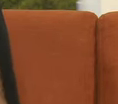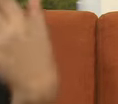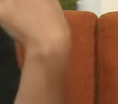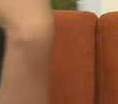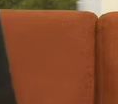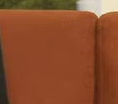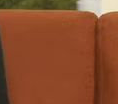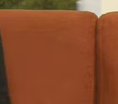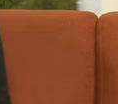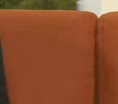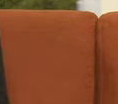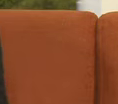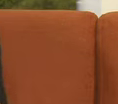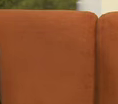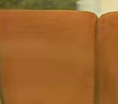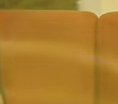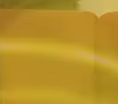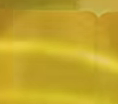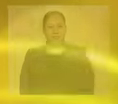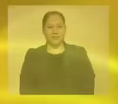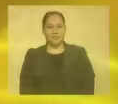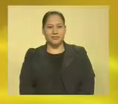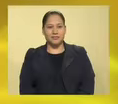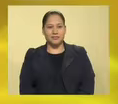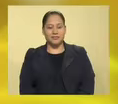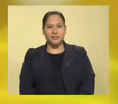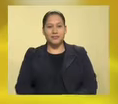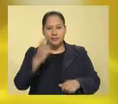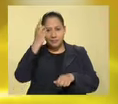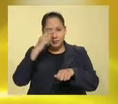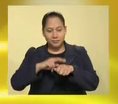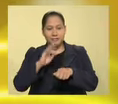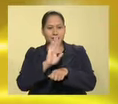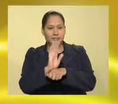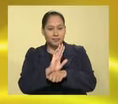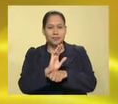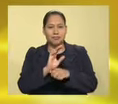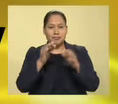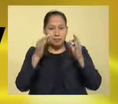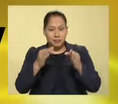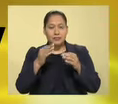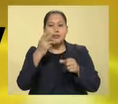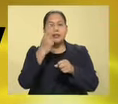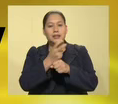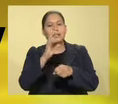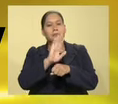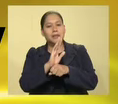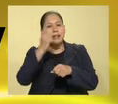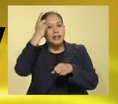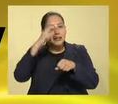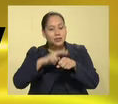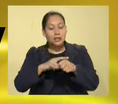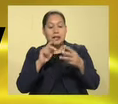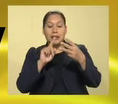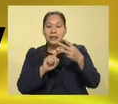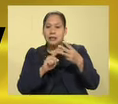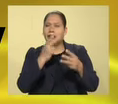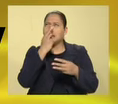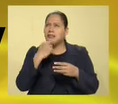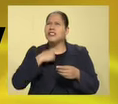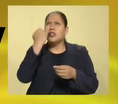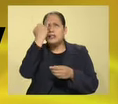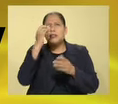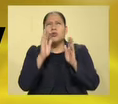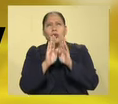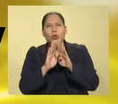pero donde regresa Bryan Singer, que fue el director de la película original, hizo también la segunda, la dirigió, para la tercera dijo, ¡ay, voy a hacer